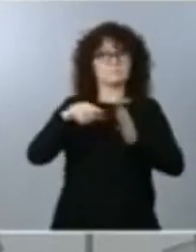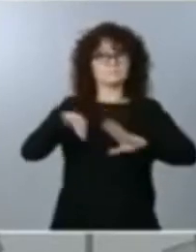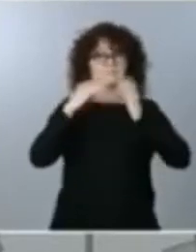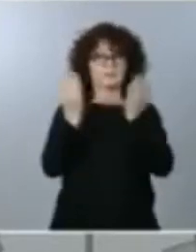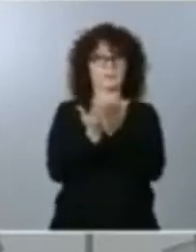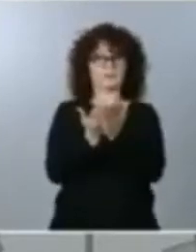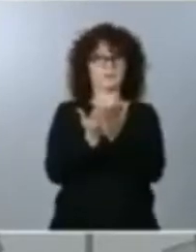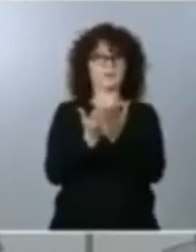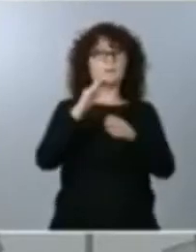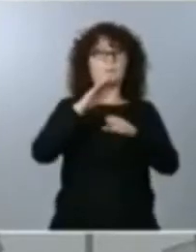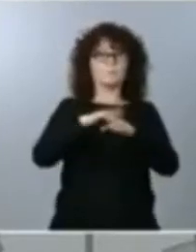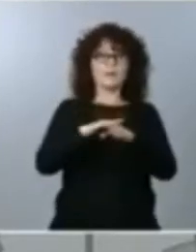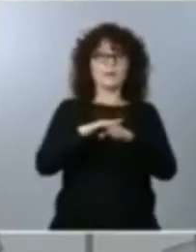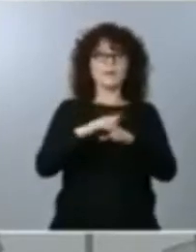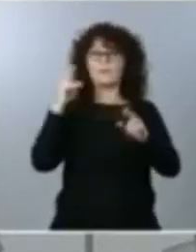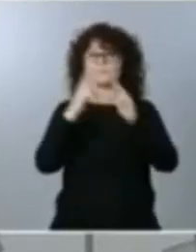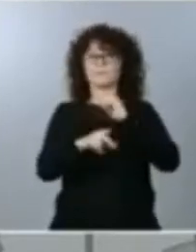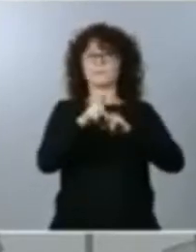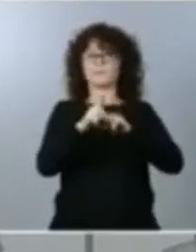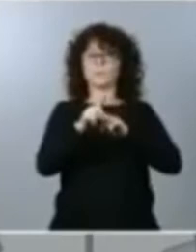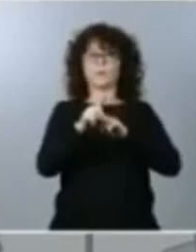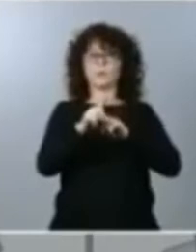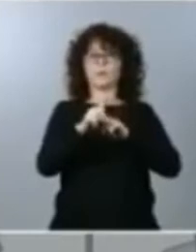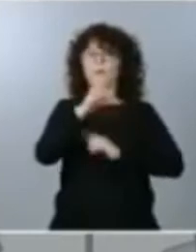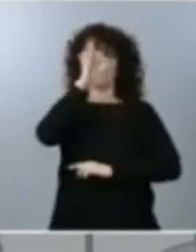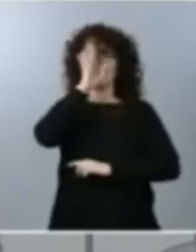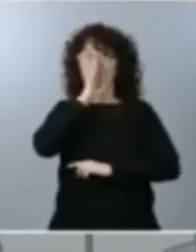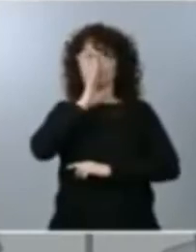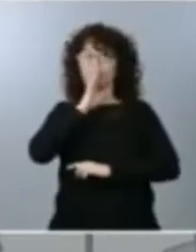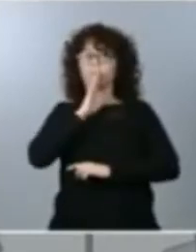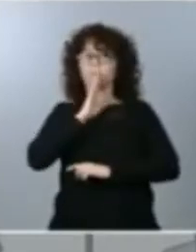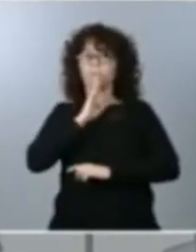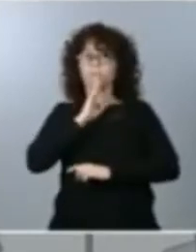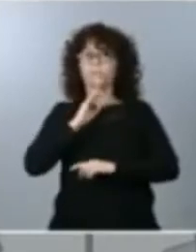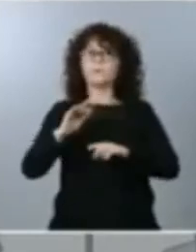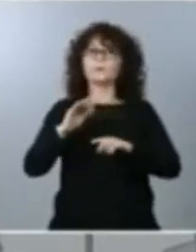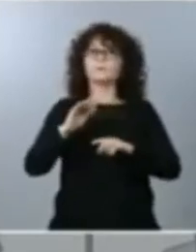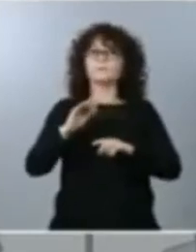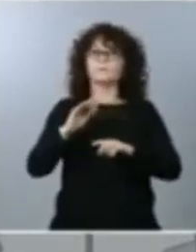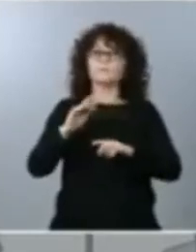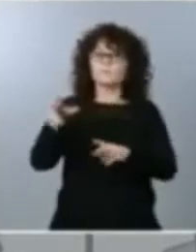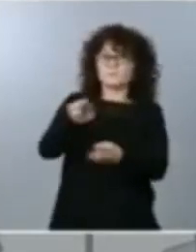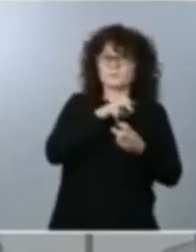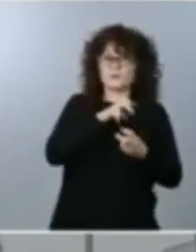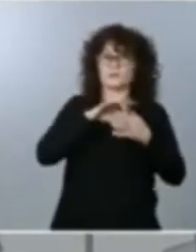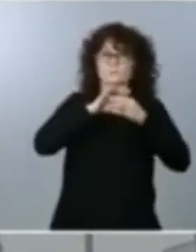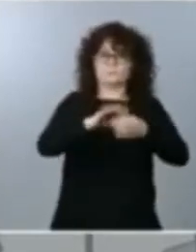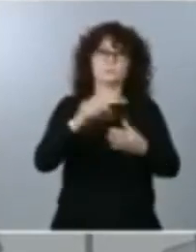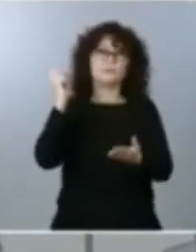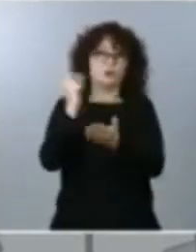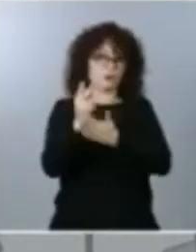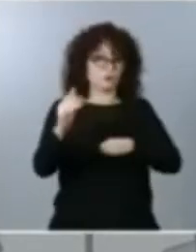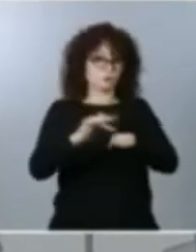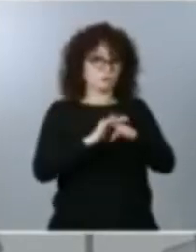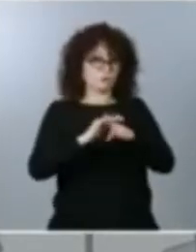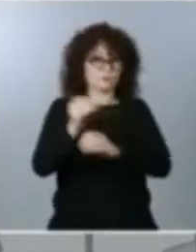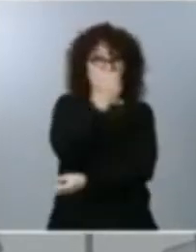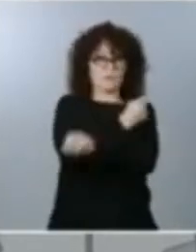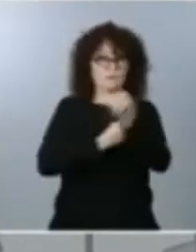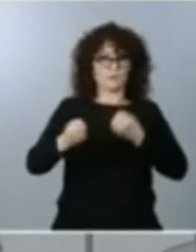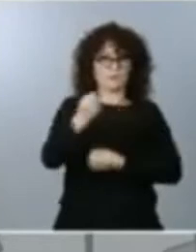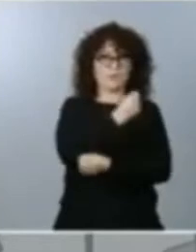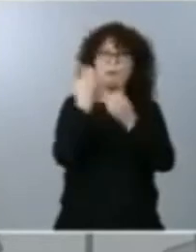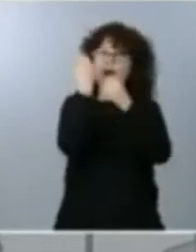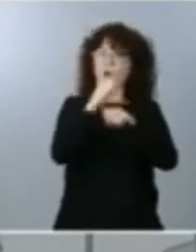fiscal, la erosión de bases imponibles y a los retos de la digitalización de la economía. A pesar de no haberse cerrado un acuerdo